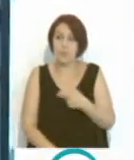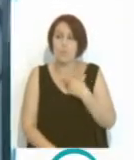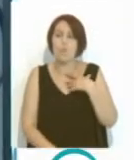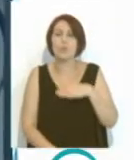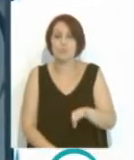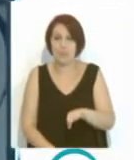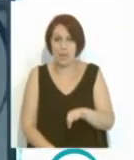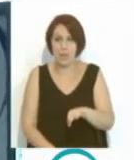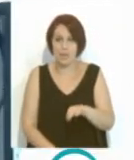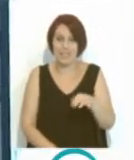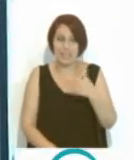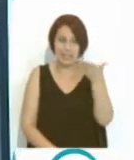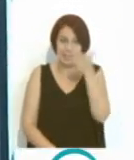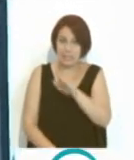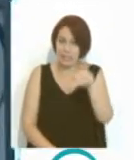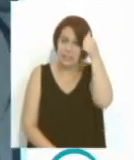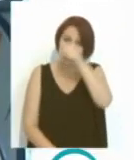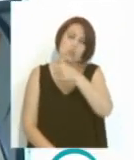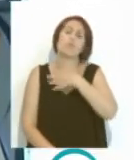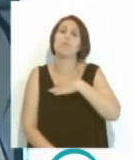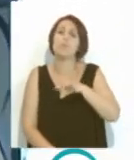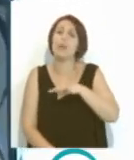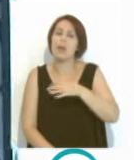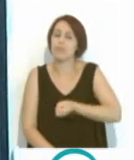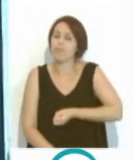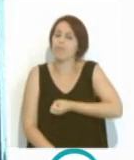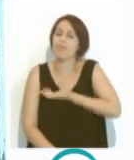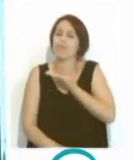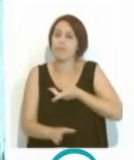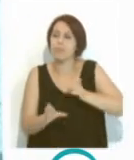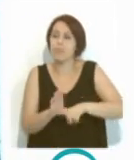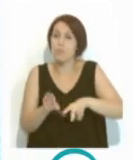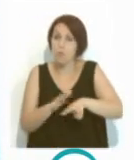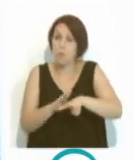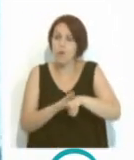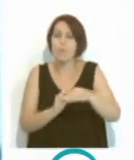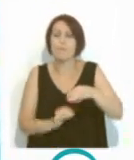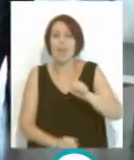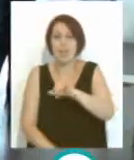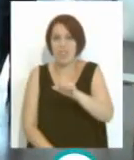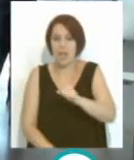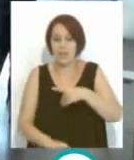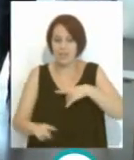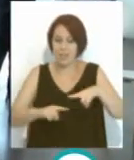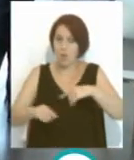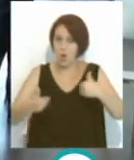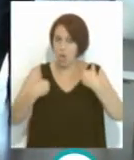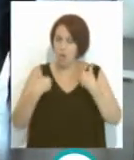posibilidad de que estos chicos puedan desarrollar su pasión, que es el fútbol. Fernando Massa, es el entrenador,